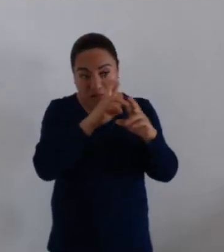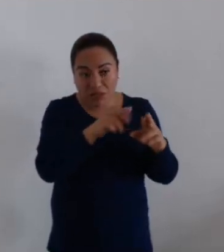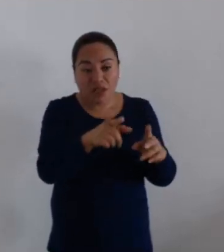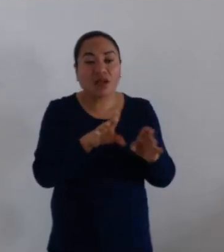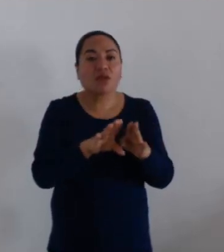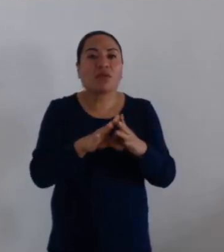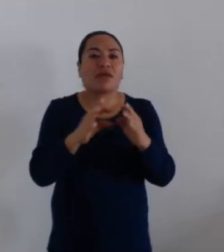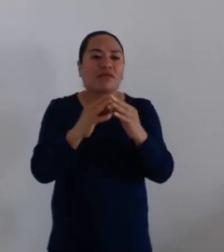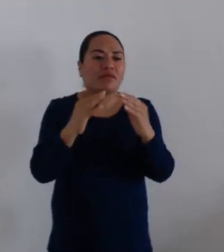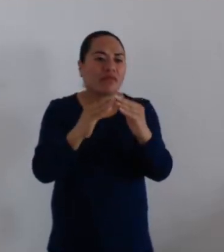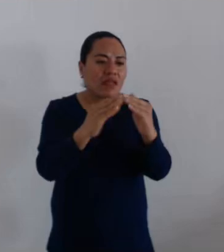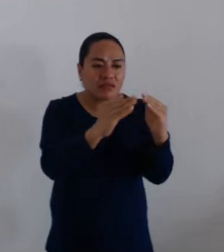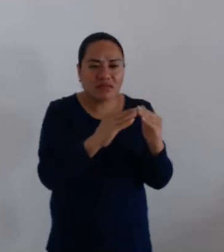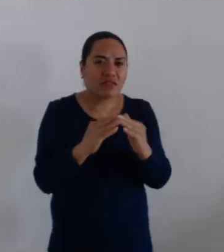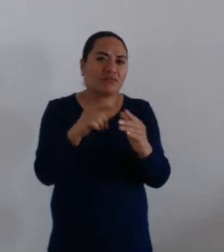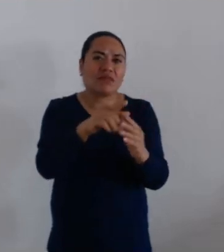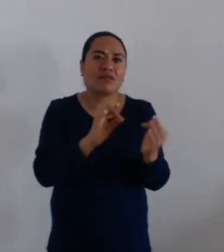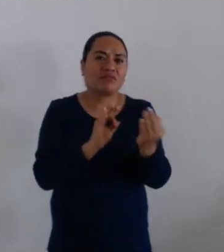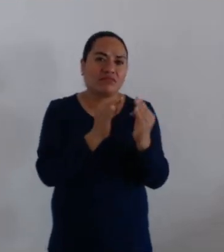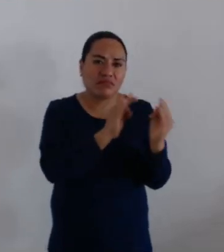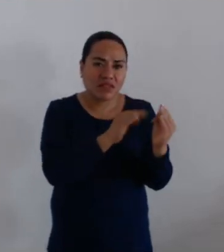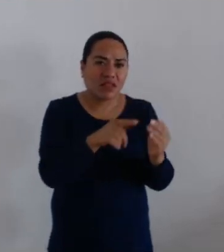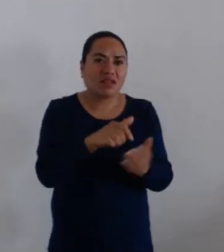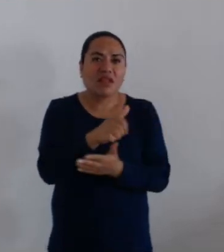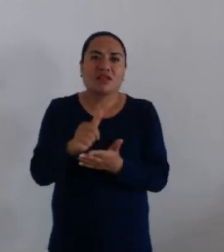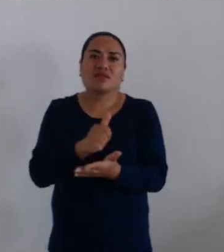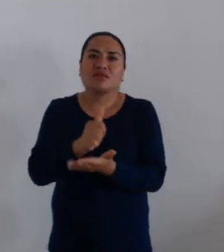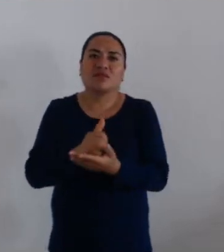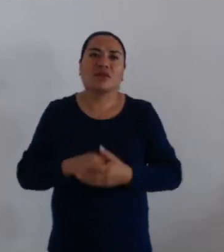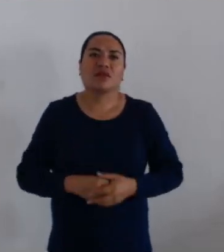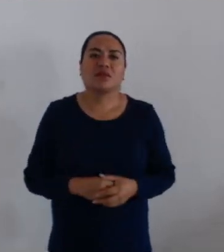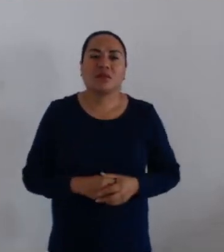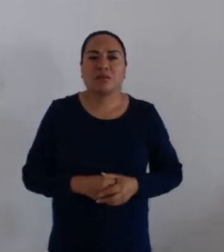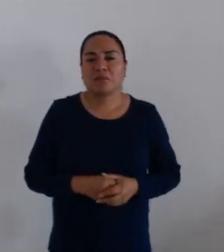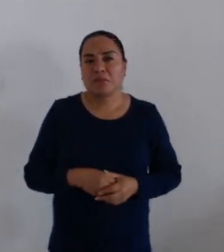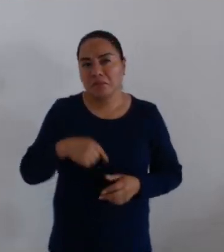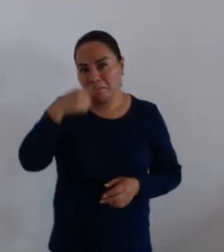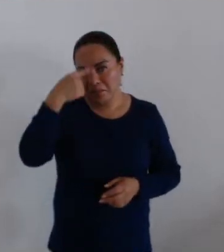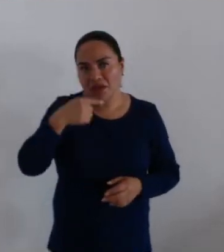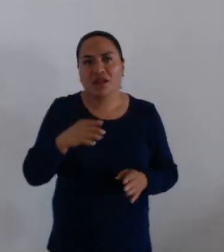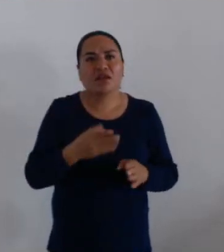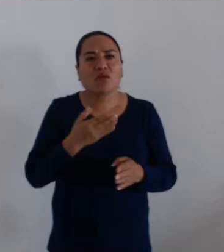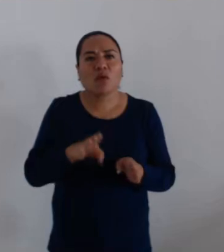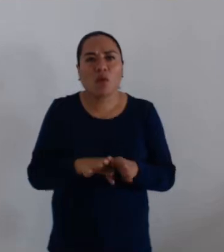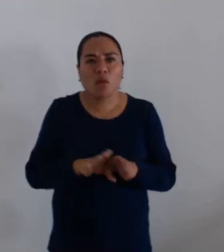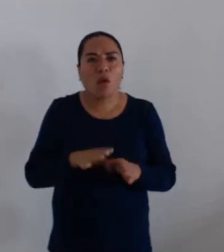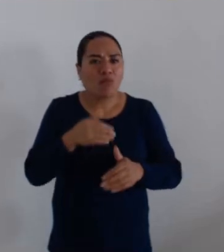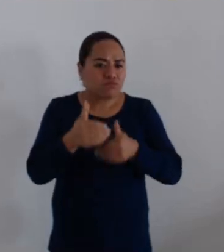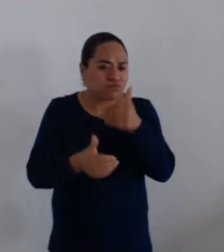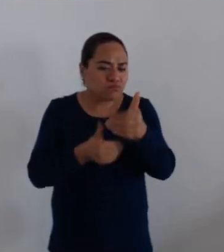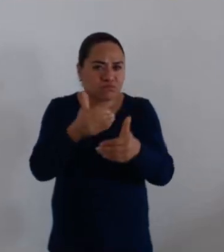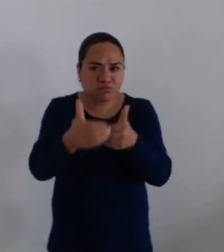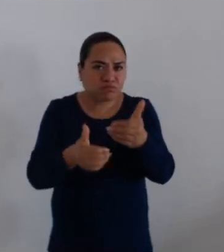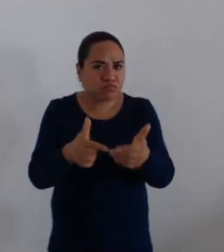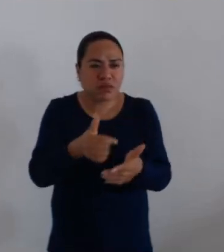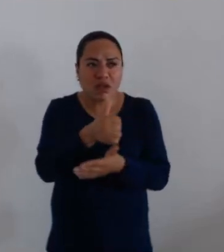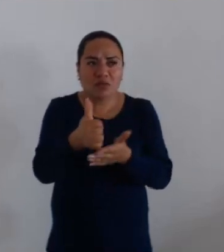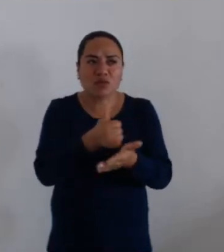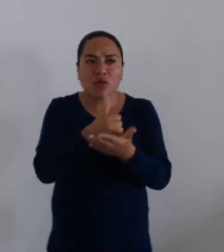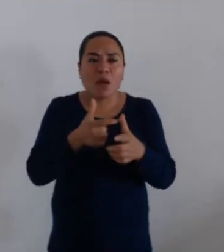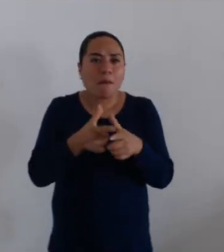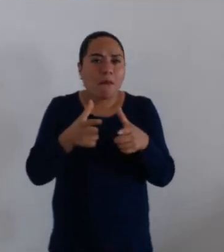en la zona norte de nuestra ciudad y también para ver cómo crece nuestra ciudad en unos años. Creo que hay